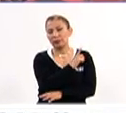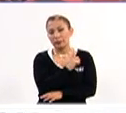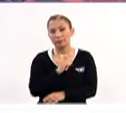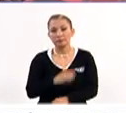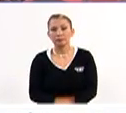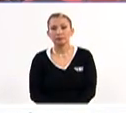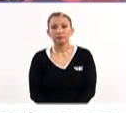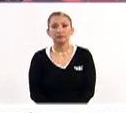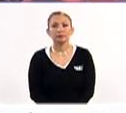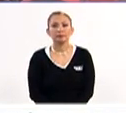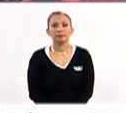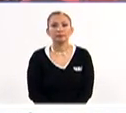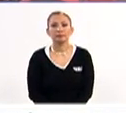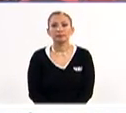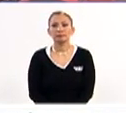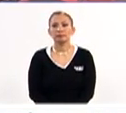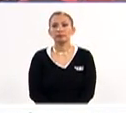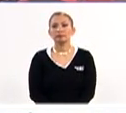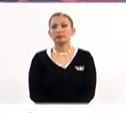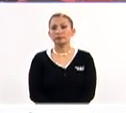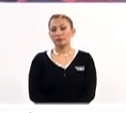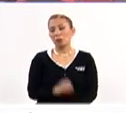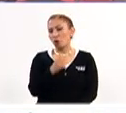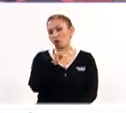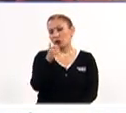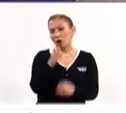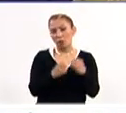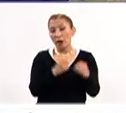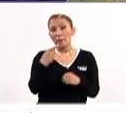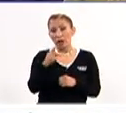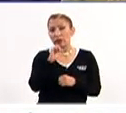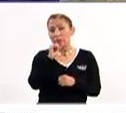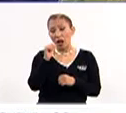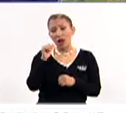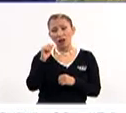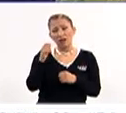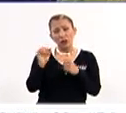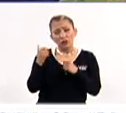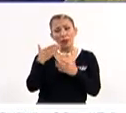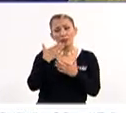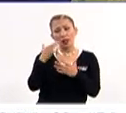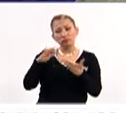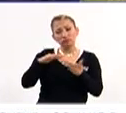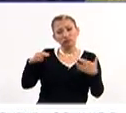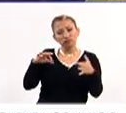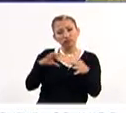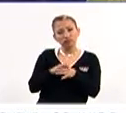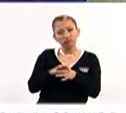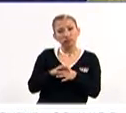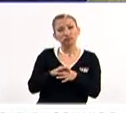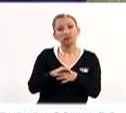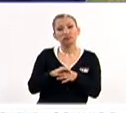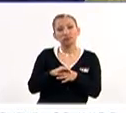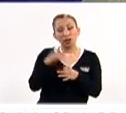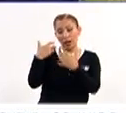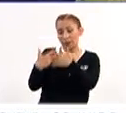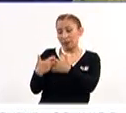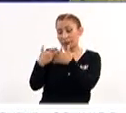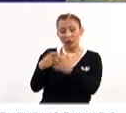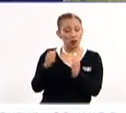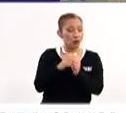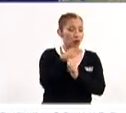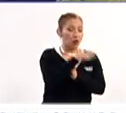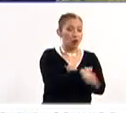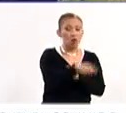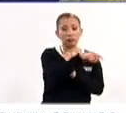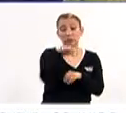como cualquier obra. Sí, como cualquier obra, pero también hay casos, digamos, de buena relación en donde se une una empresa de